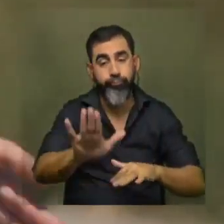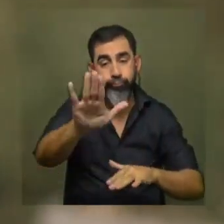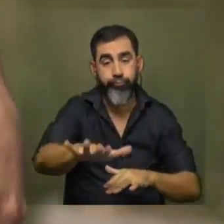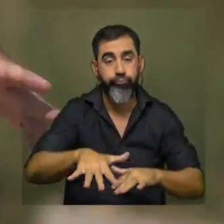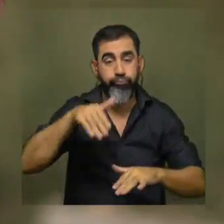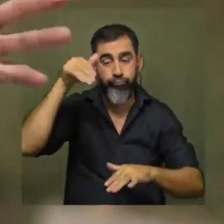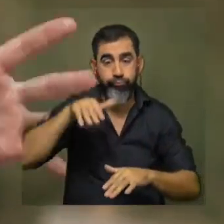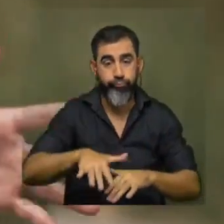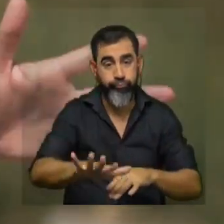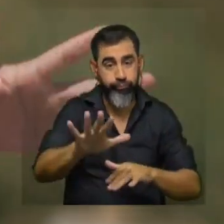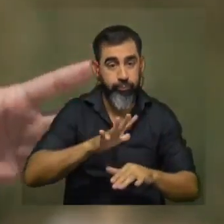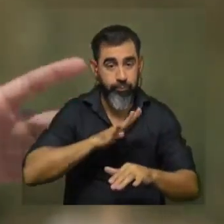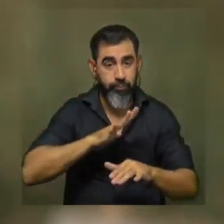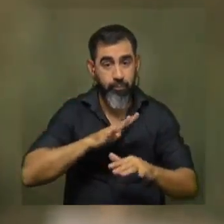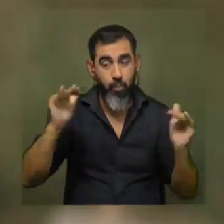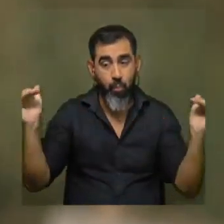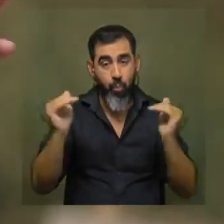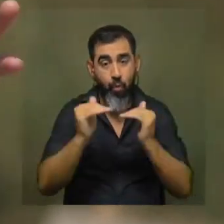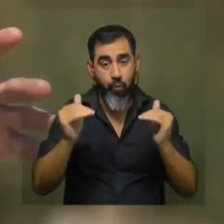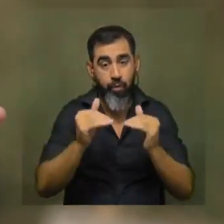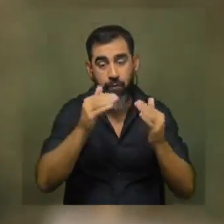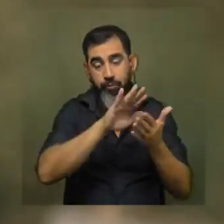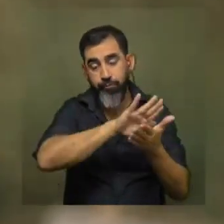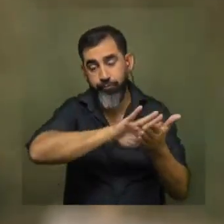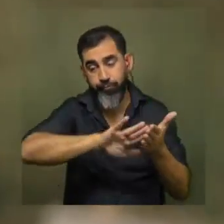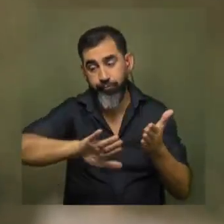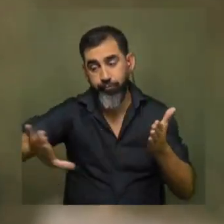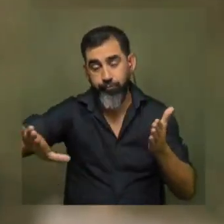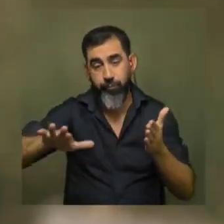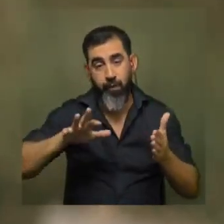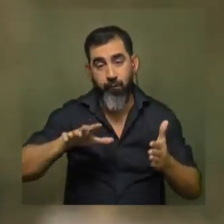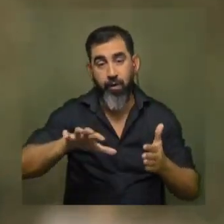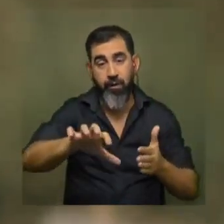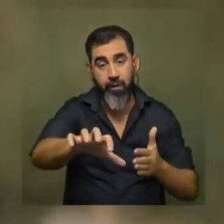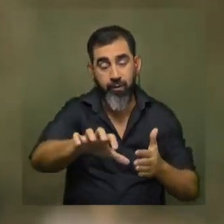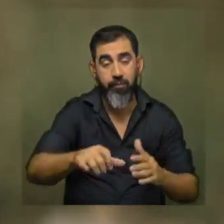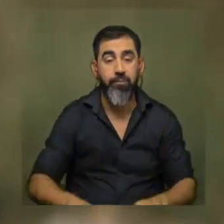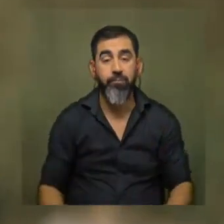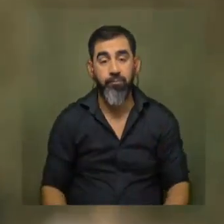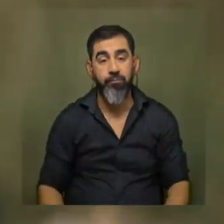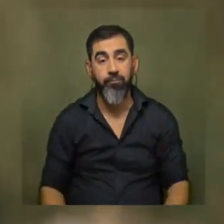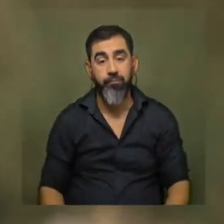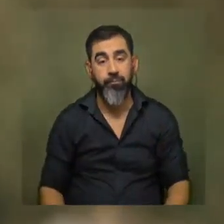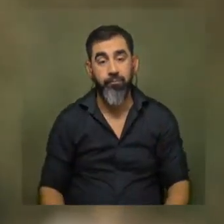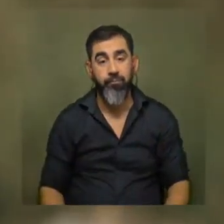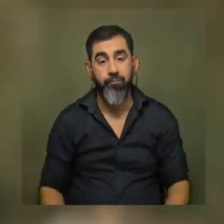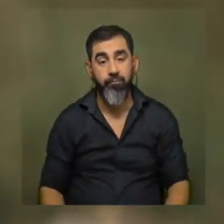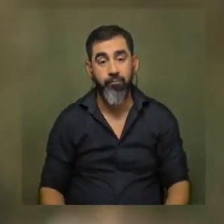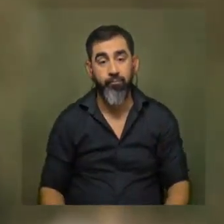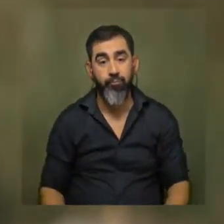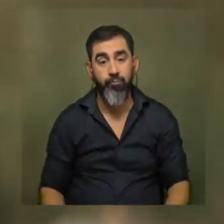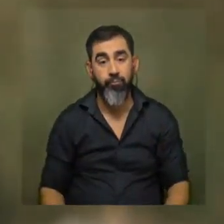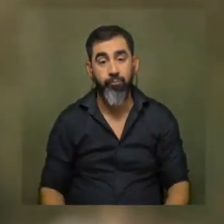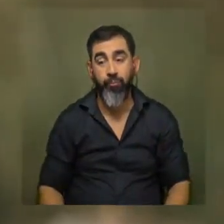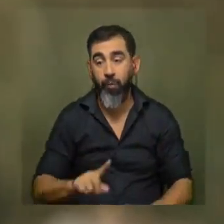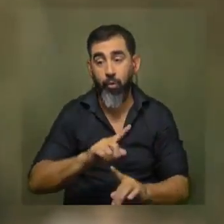Circula, entonces, barre, por así decirlo, las floraciones y las